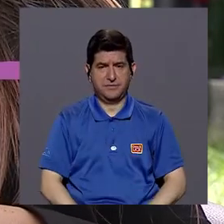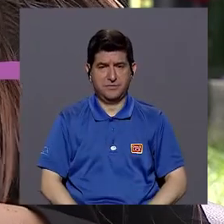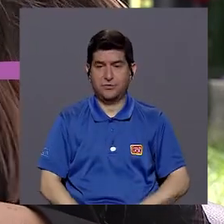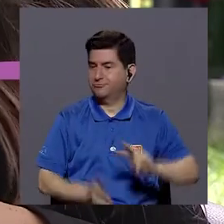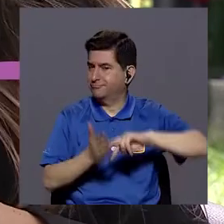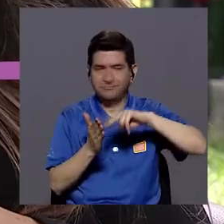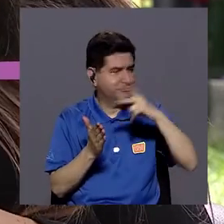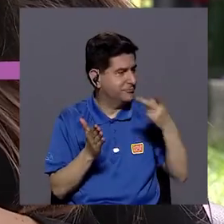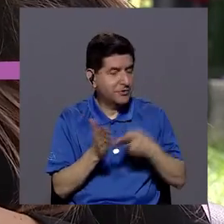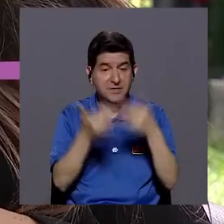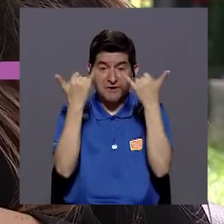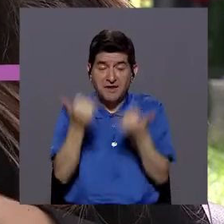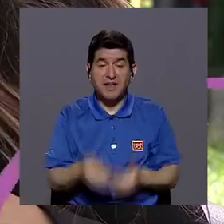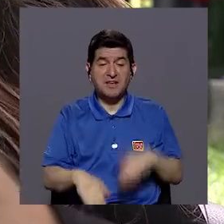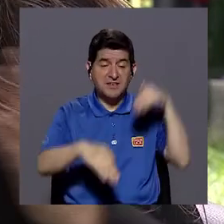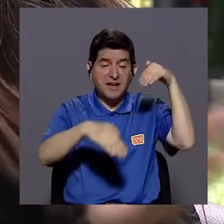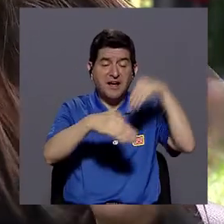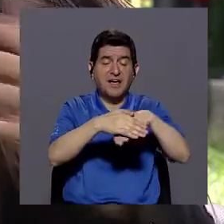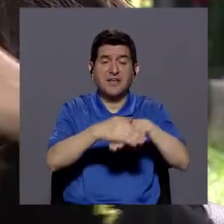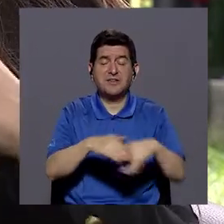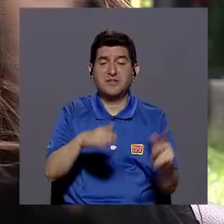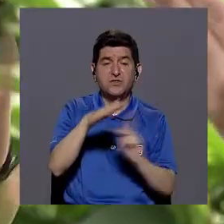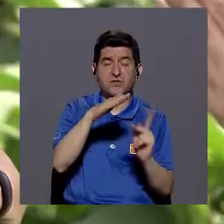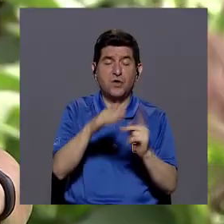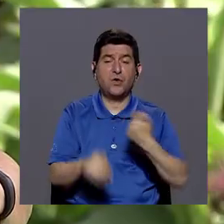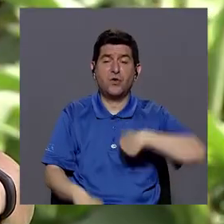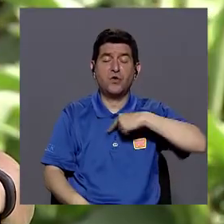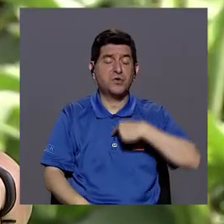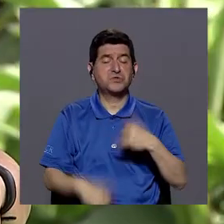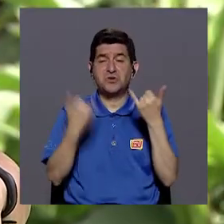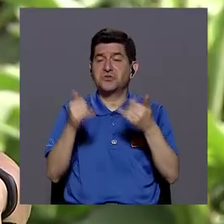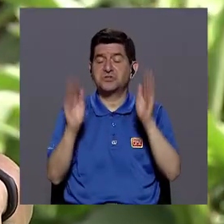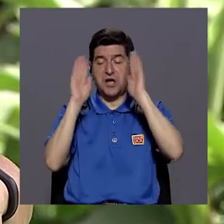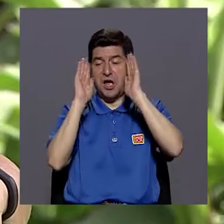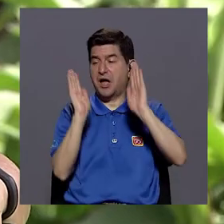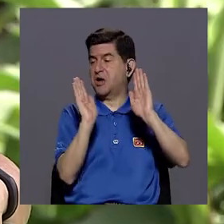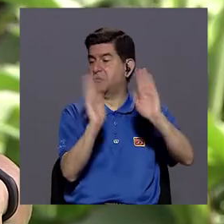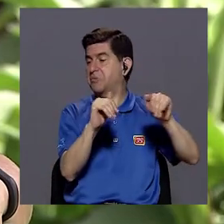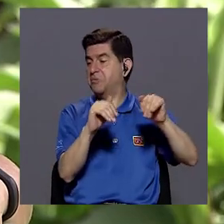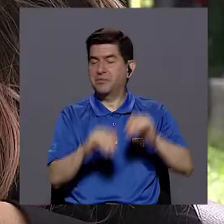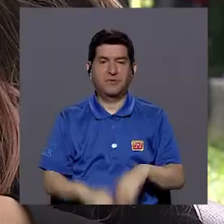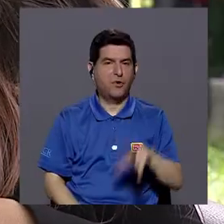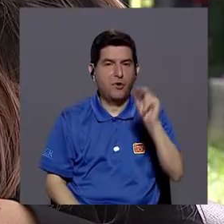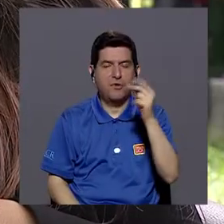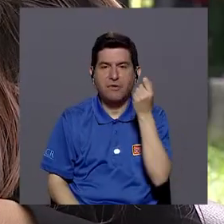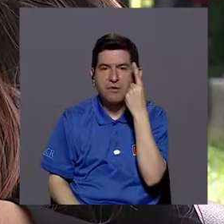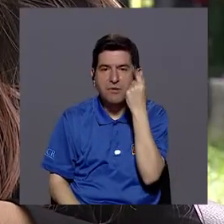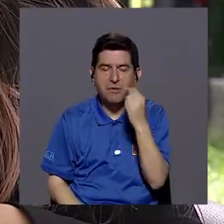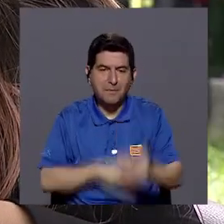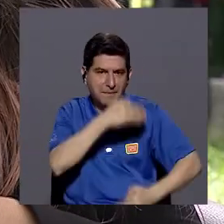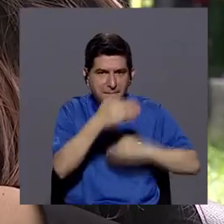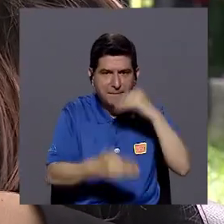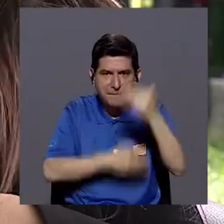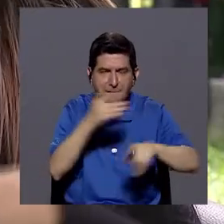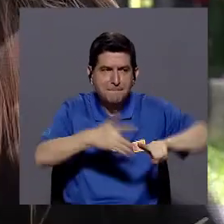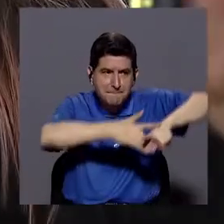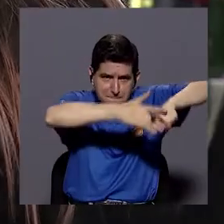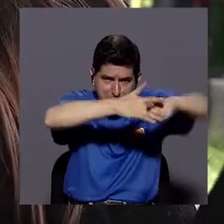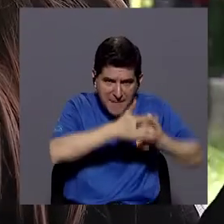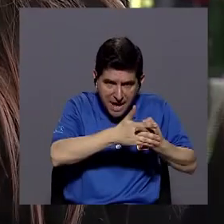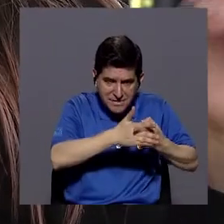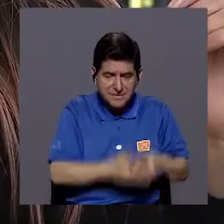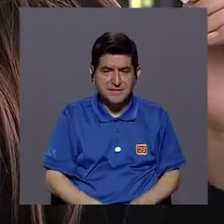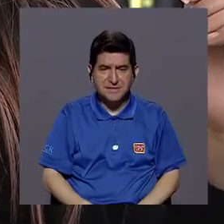no quiere decir que porque ya entró al preescolar entonces ya nos podemos desentender, sino más bien comprender que es un proceso que empieza